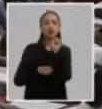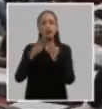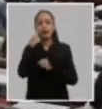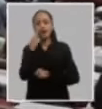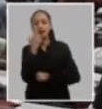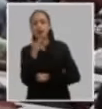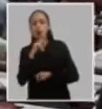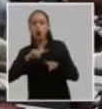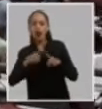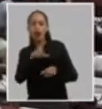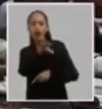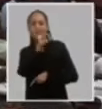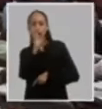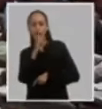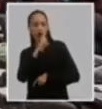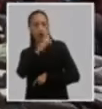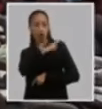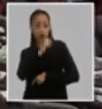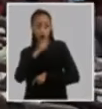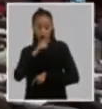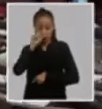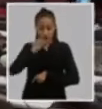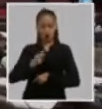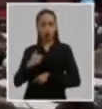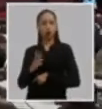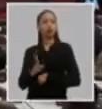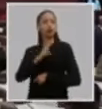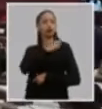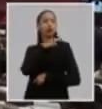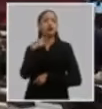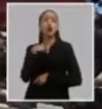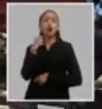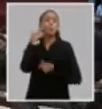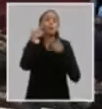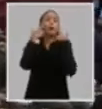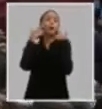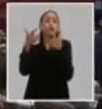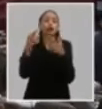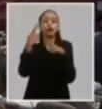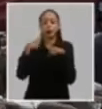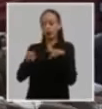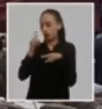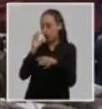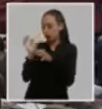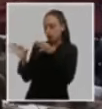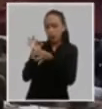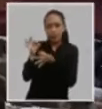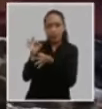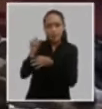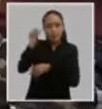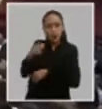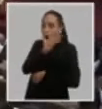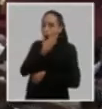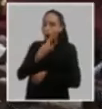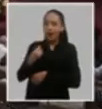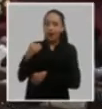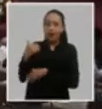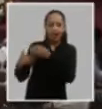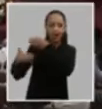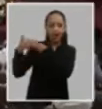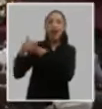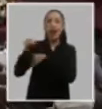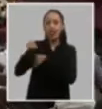cuadros que se consideran imprescindibles y no atienden la formación de sus reservas se pone en manifiesto un escaso